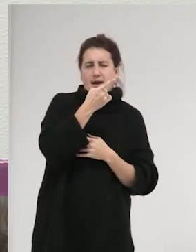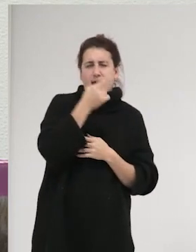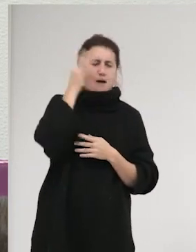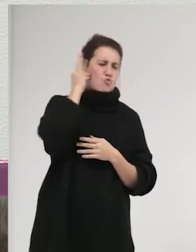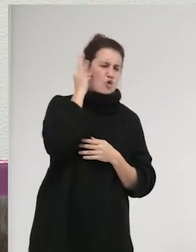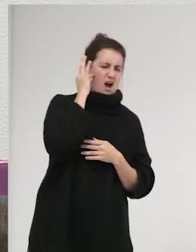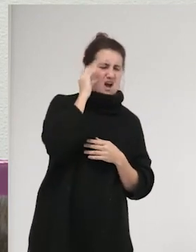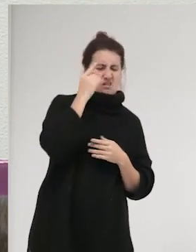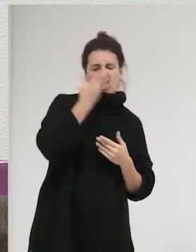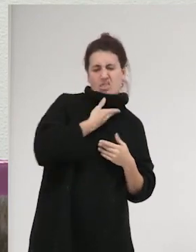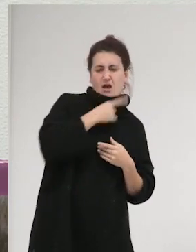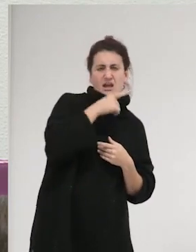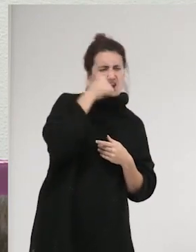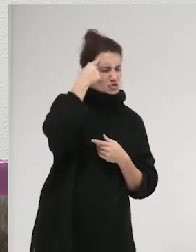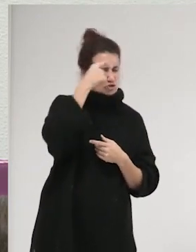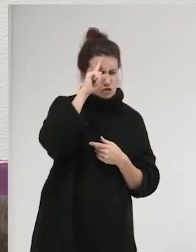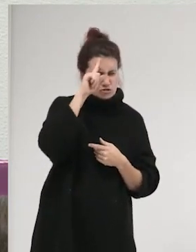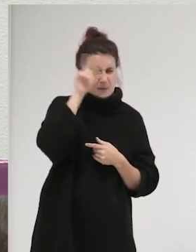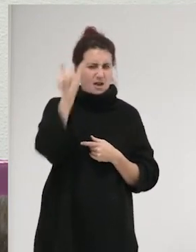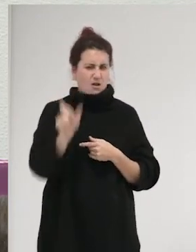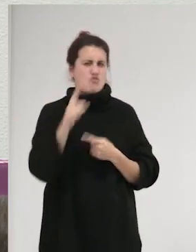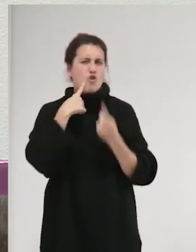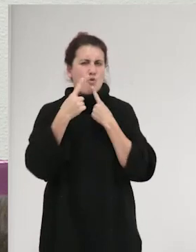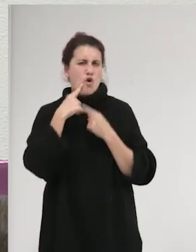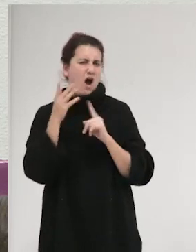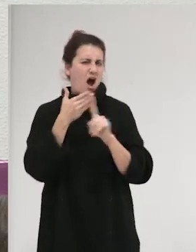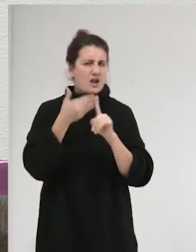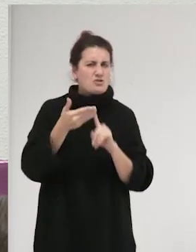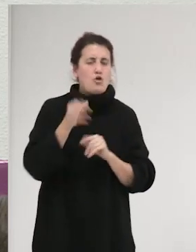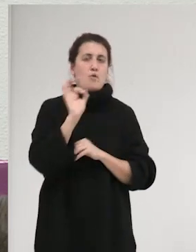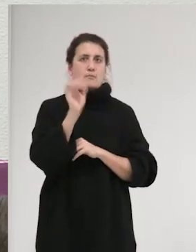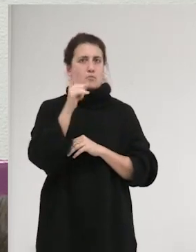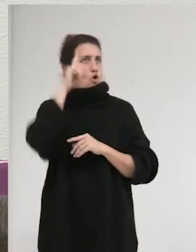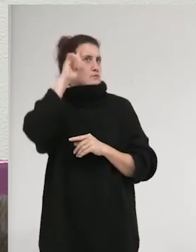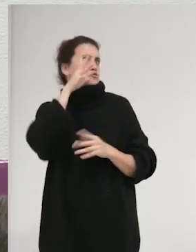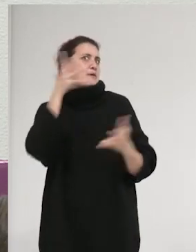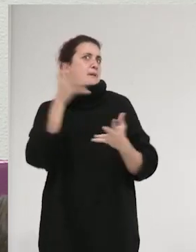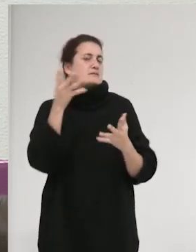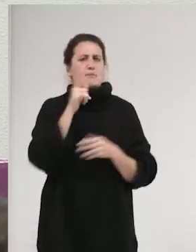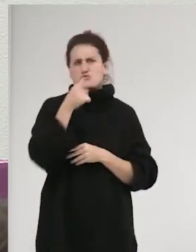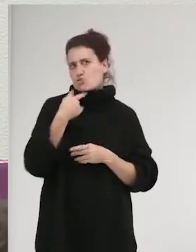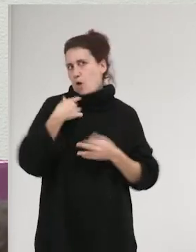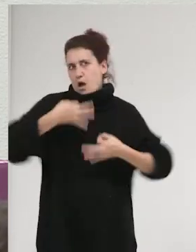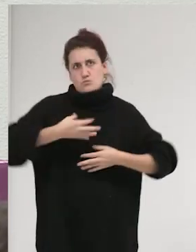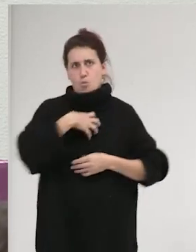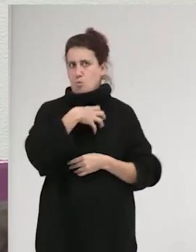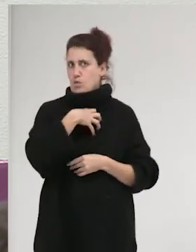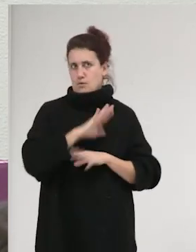novio que tiene agresor, o no sabemos qué está pasando, pero esto no puede ser, ¿no? Esto no puede ser.